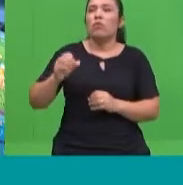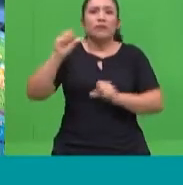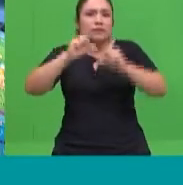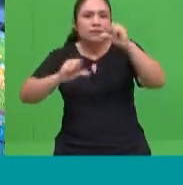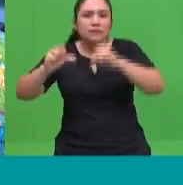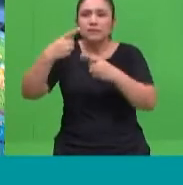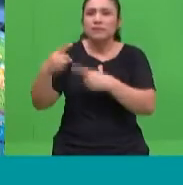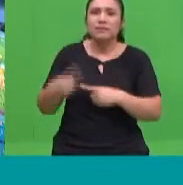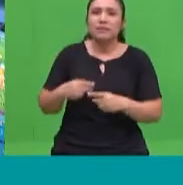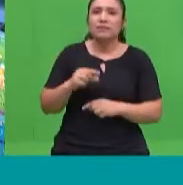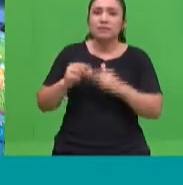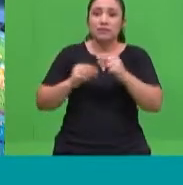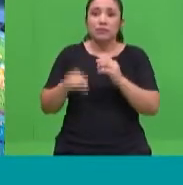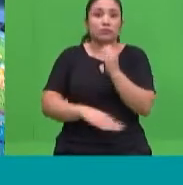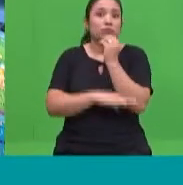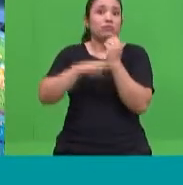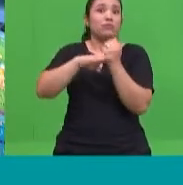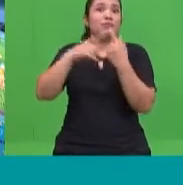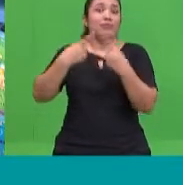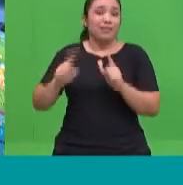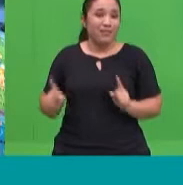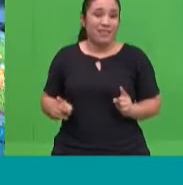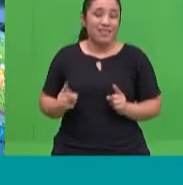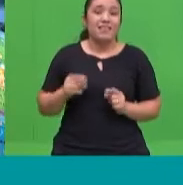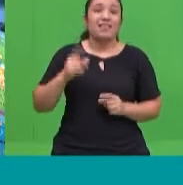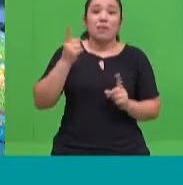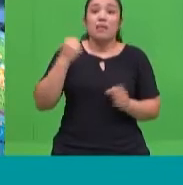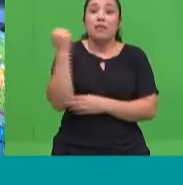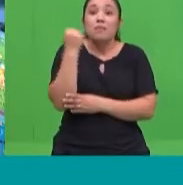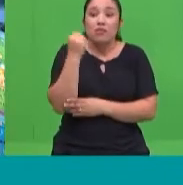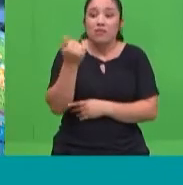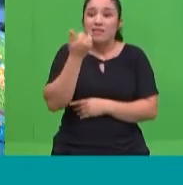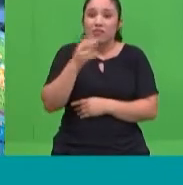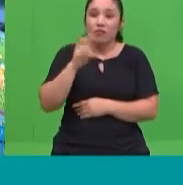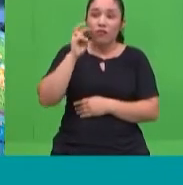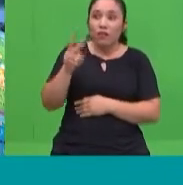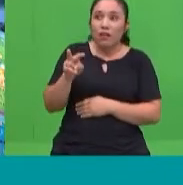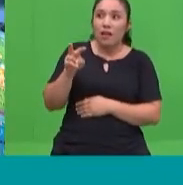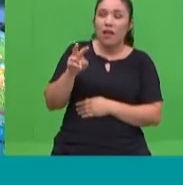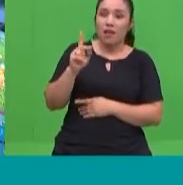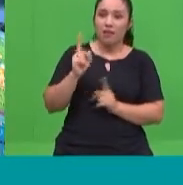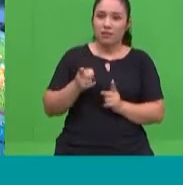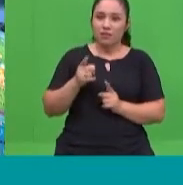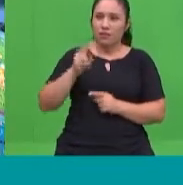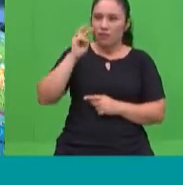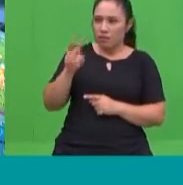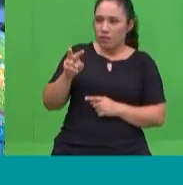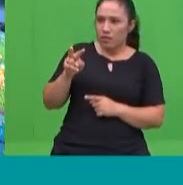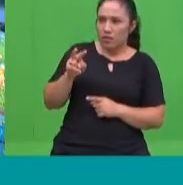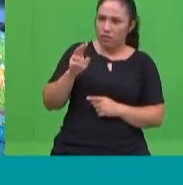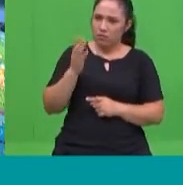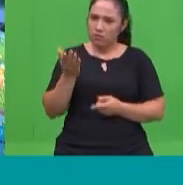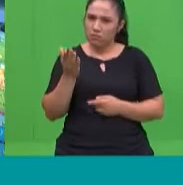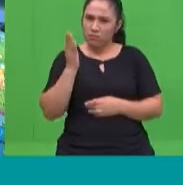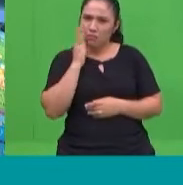Pero ese proceso de búsqueda es importante que el chico lo note, ¿verdad? Que el chico participe desde que, ay, papá